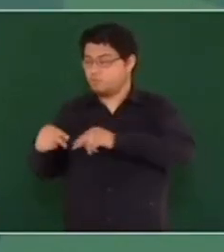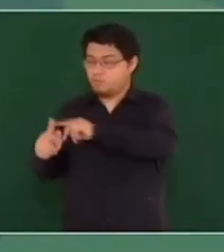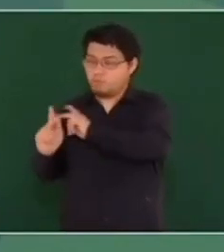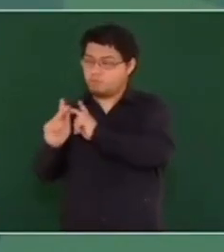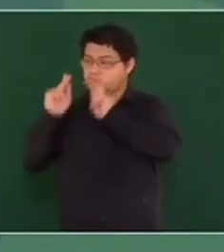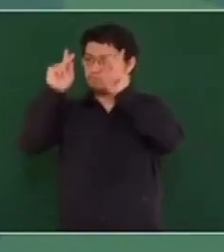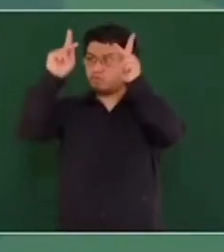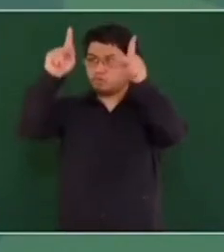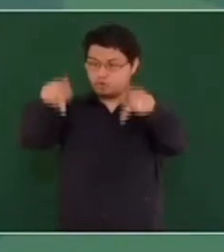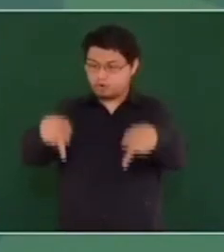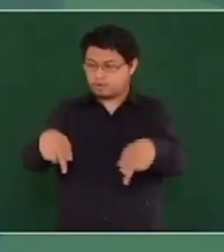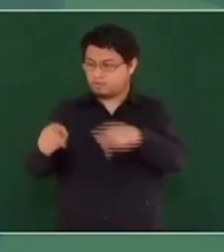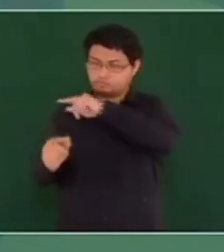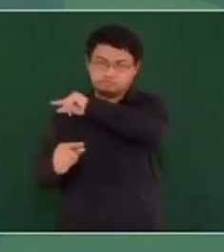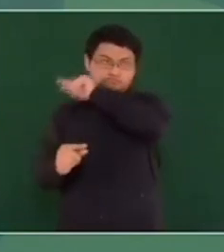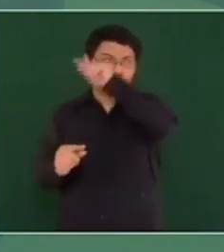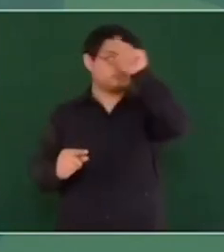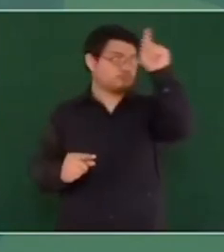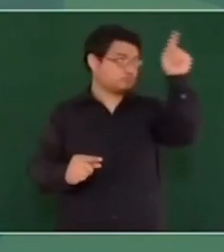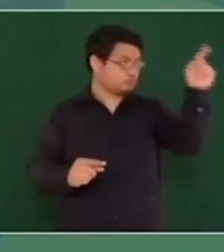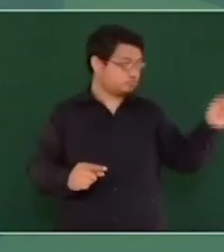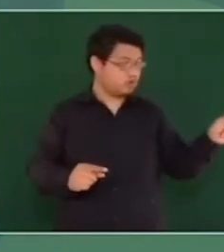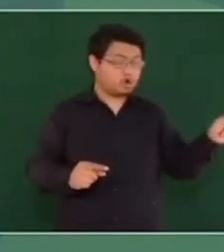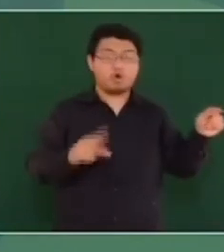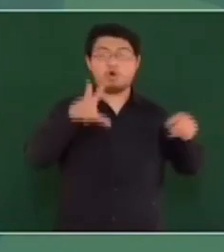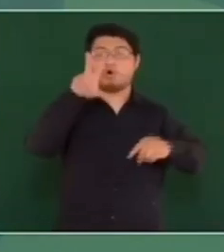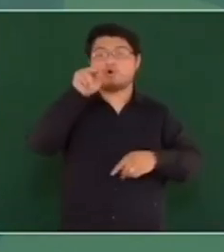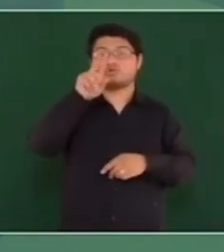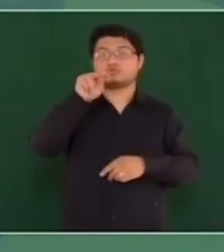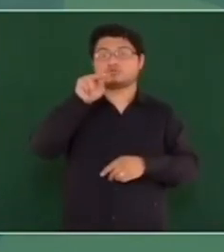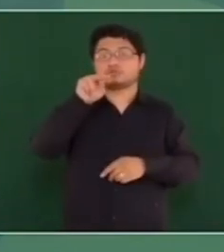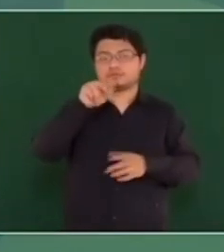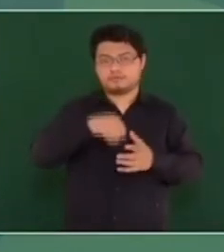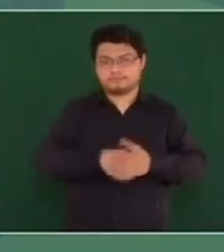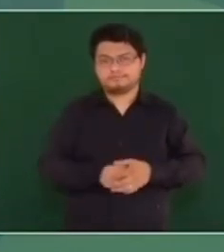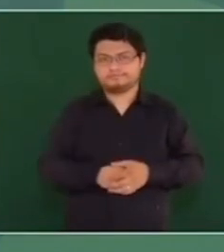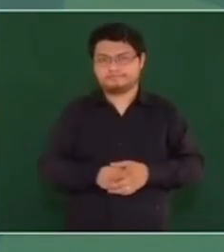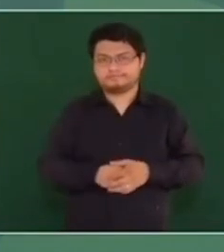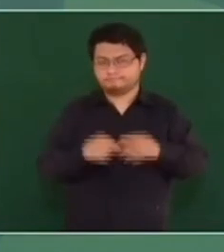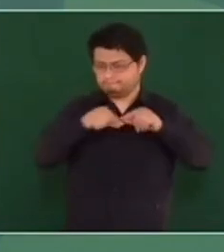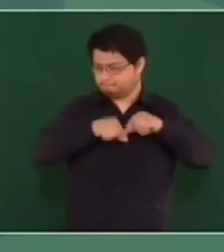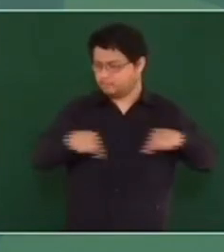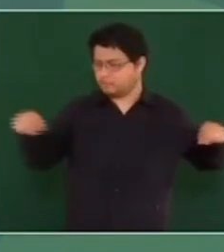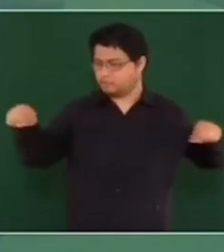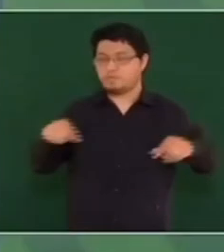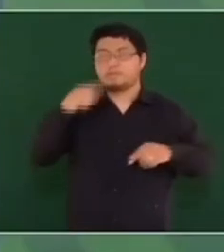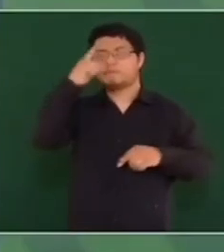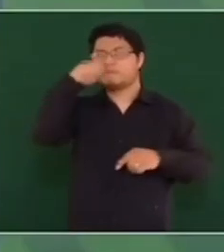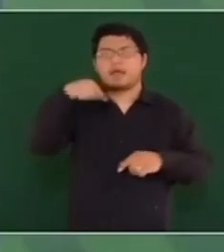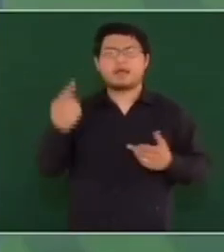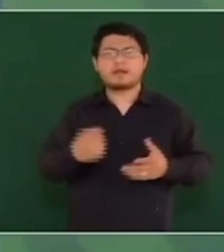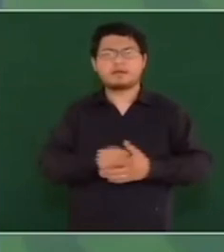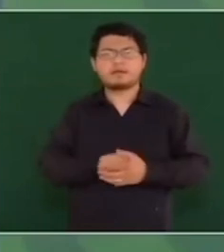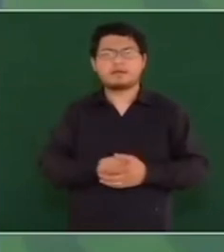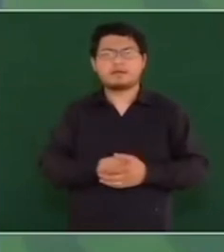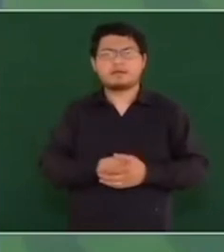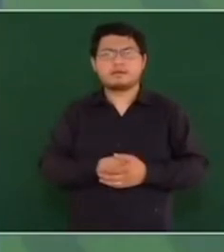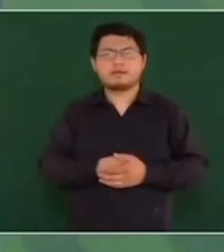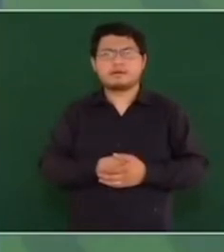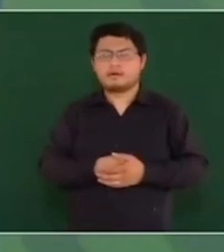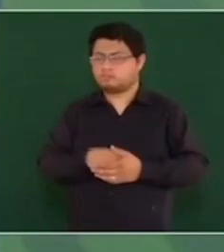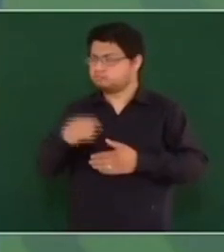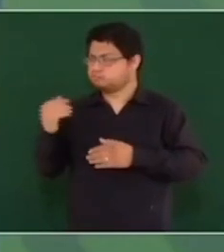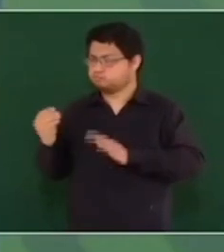de 80 metros para brincar una